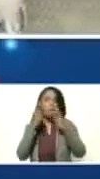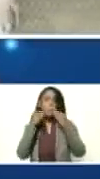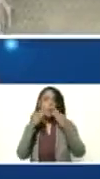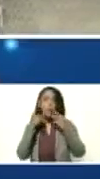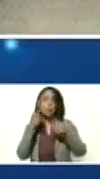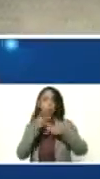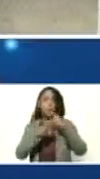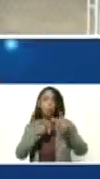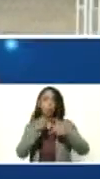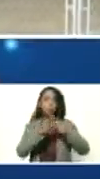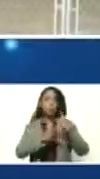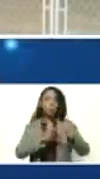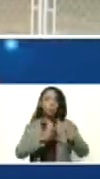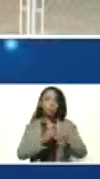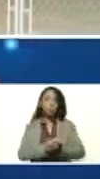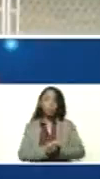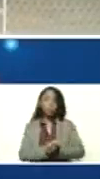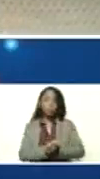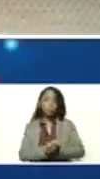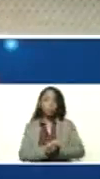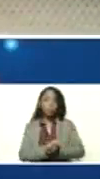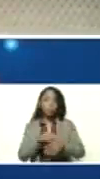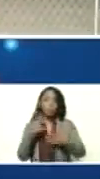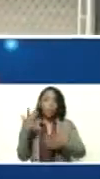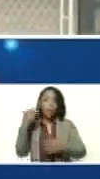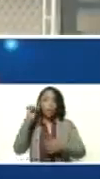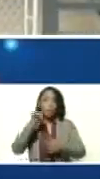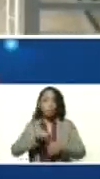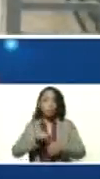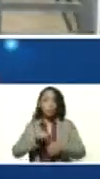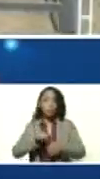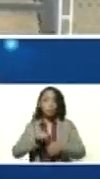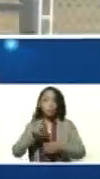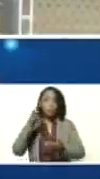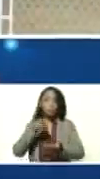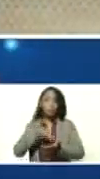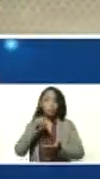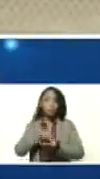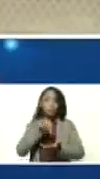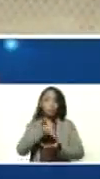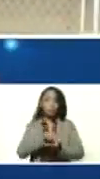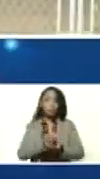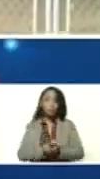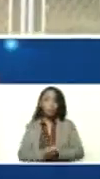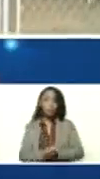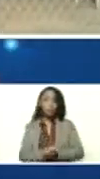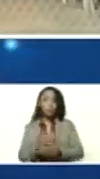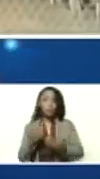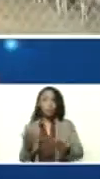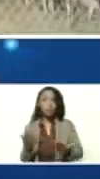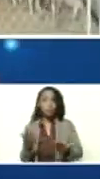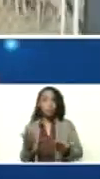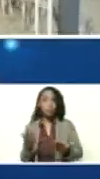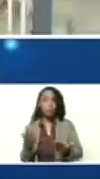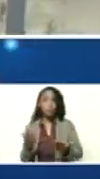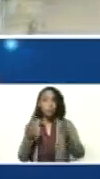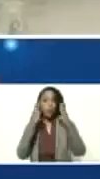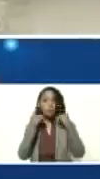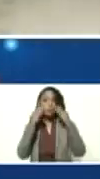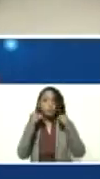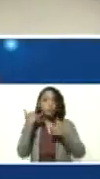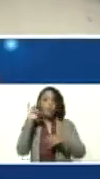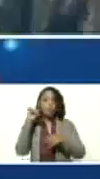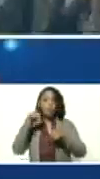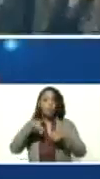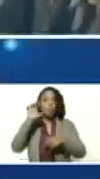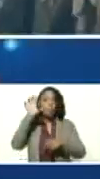producción que se tiene aquí de cabras y la experiencia que hay en